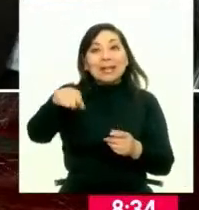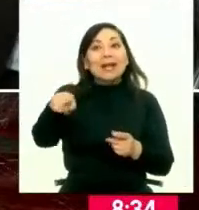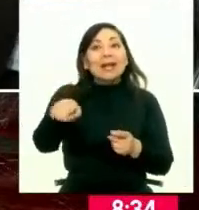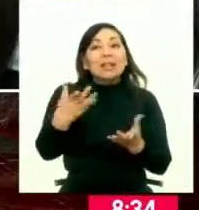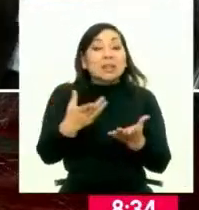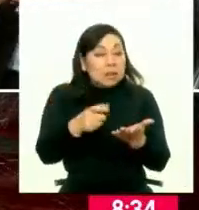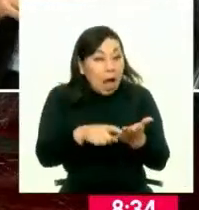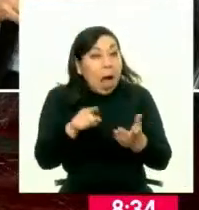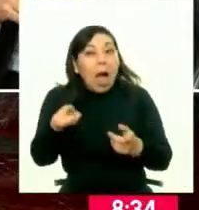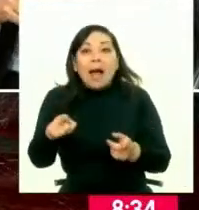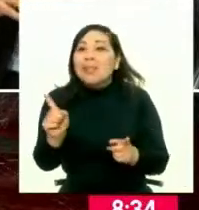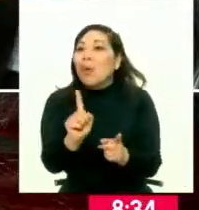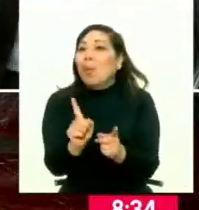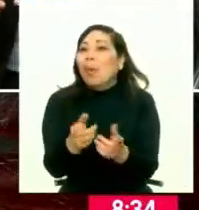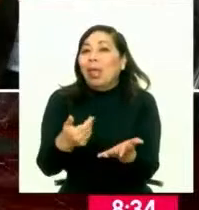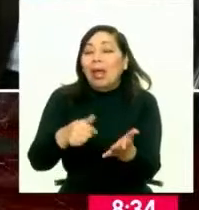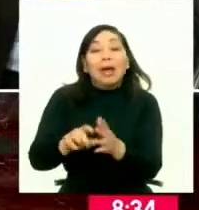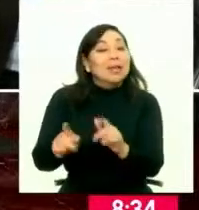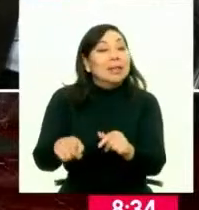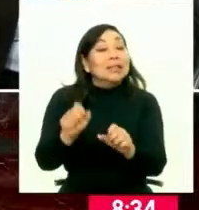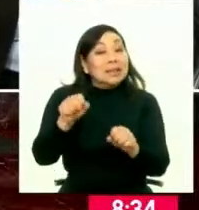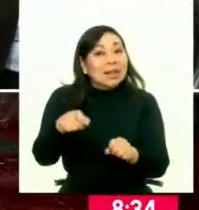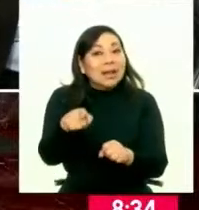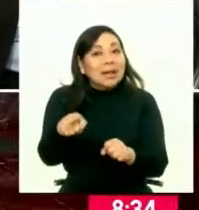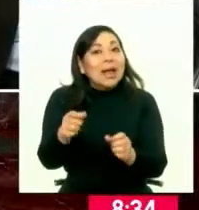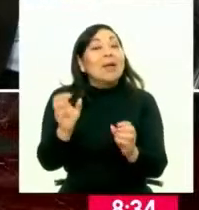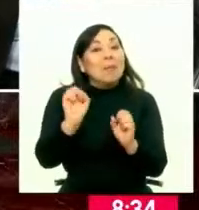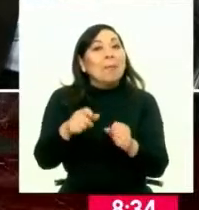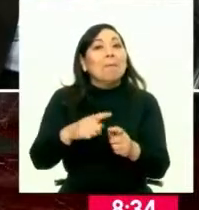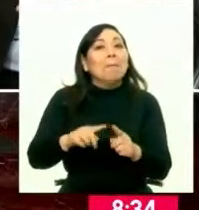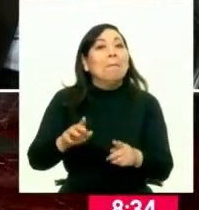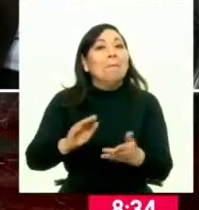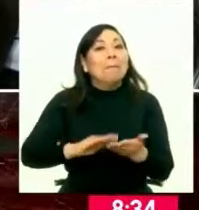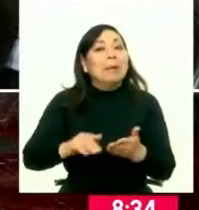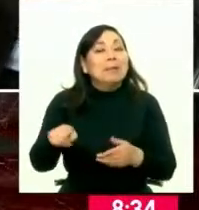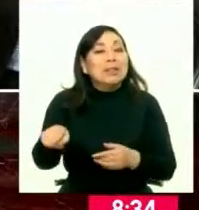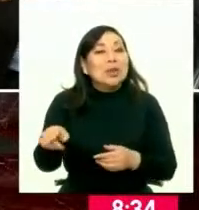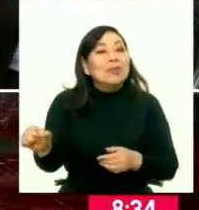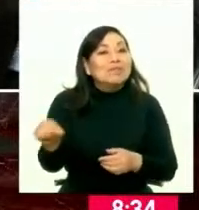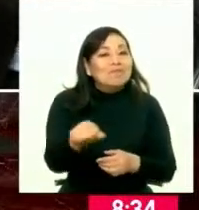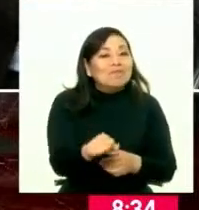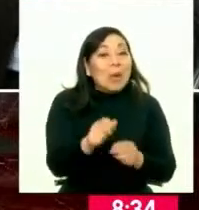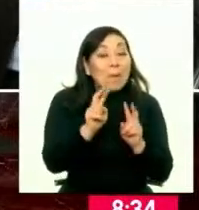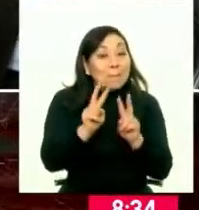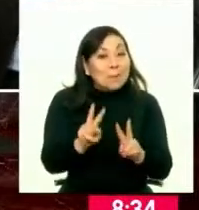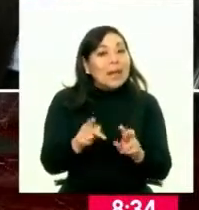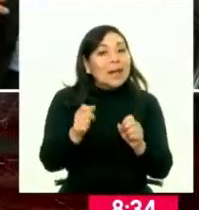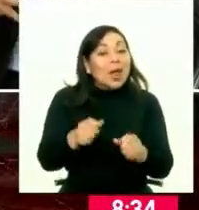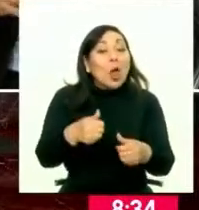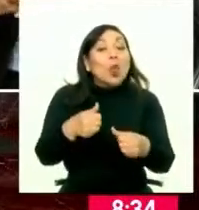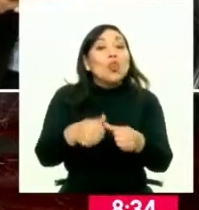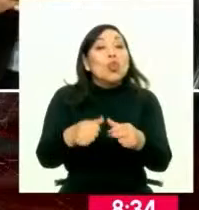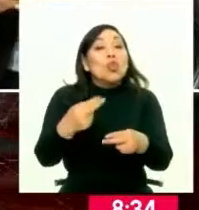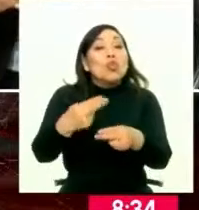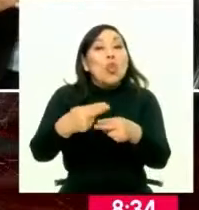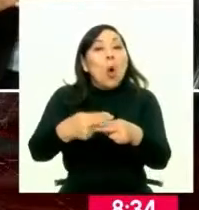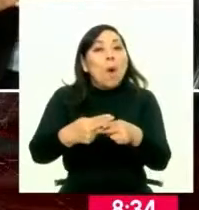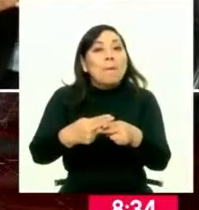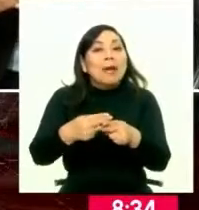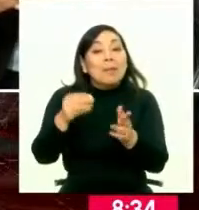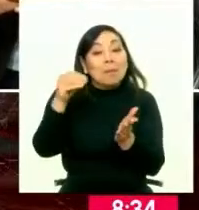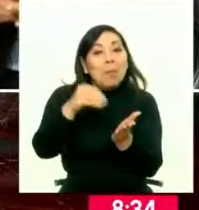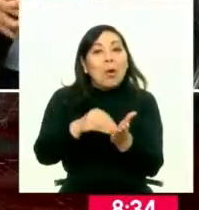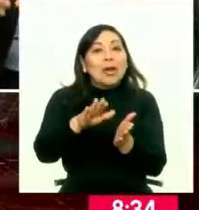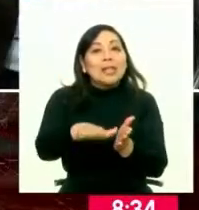queremos saber si usted efectivamente es su tutor, sí o no, y está autorizado. Y eso se va a poder verificar con los datos que trae el DNI